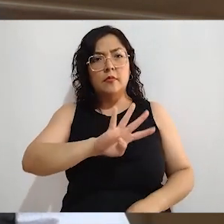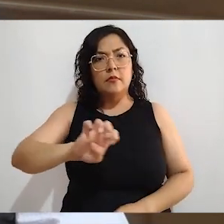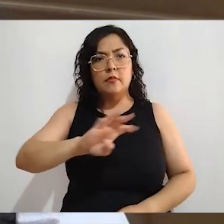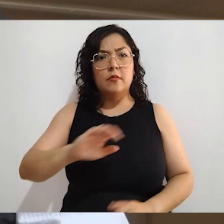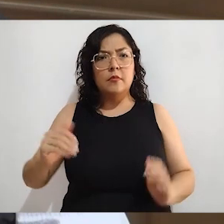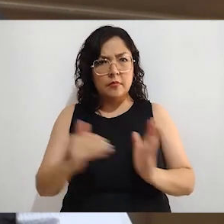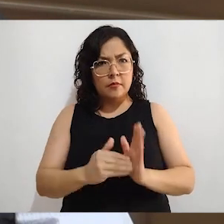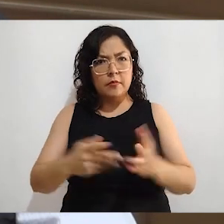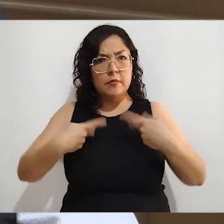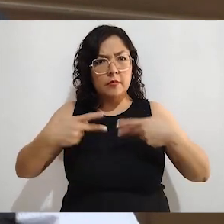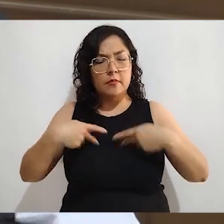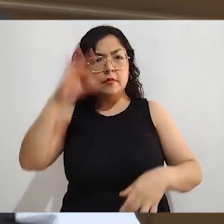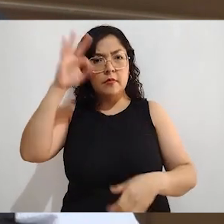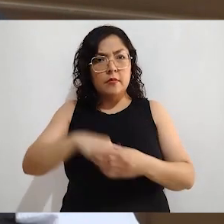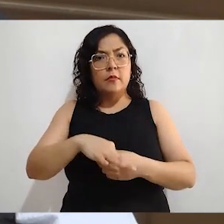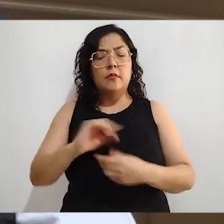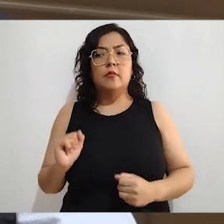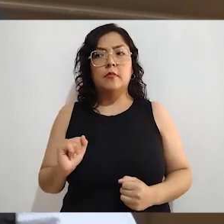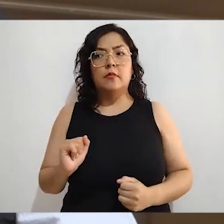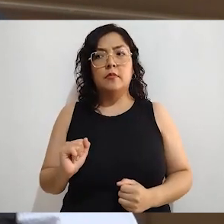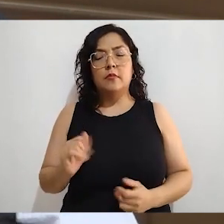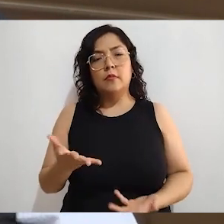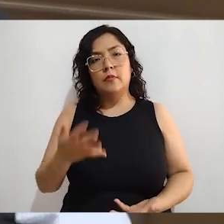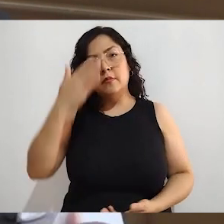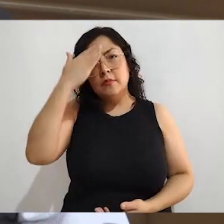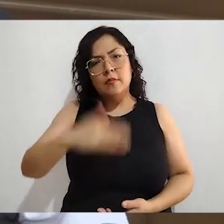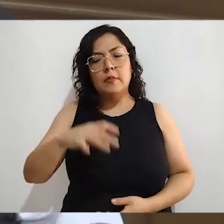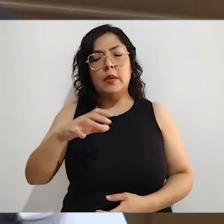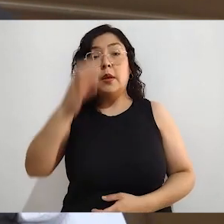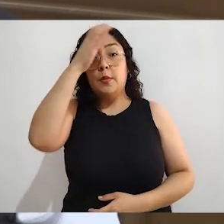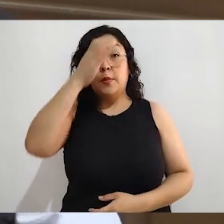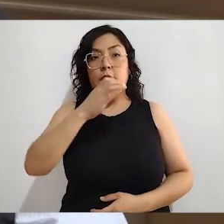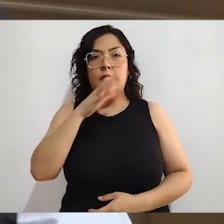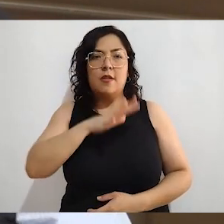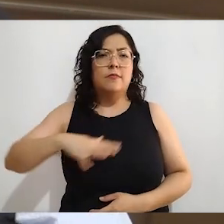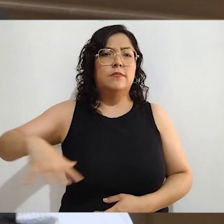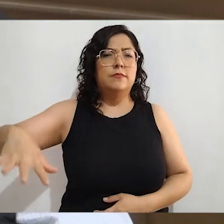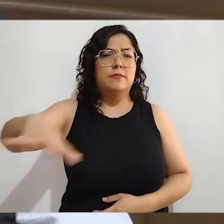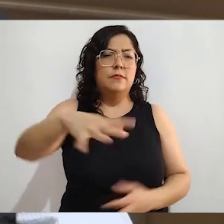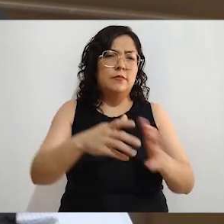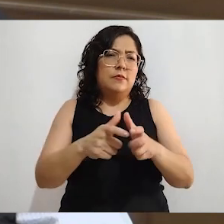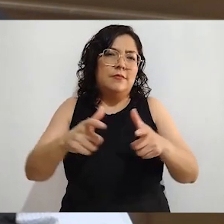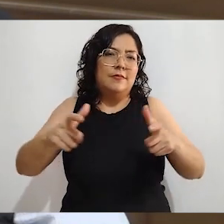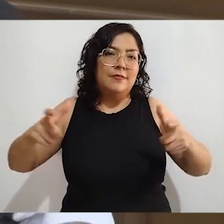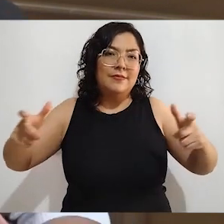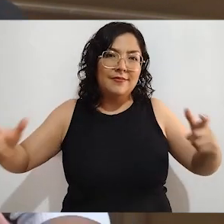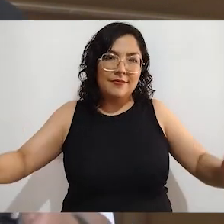entidad más grande del país después de Chihuahua y Sonora. Entonces, imagínense ustedes las